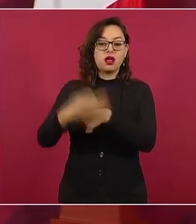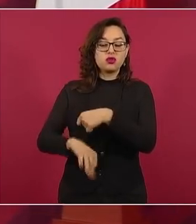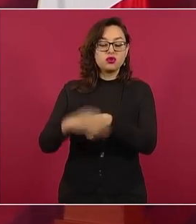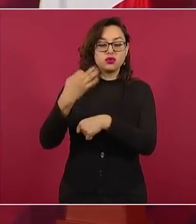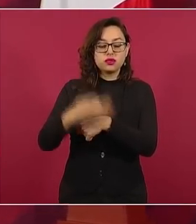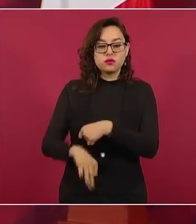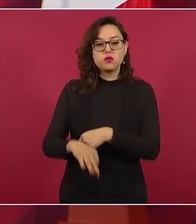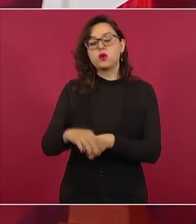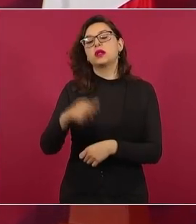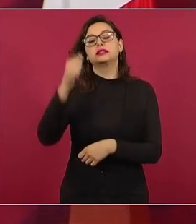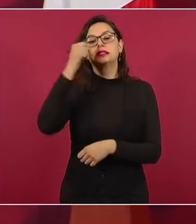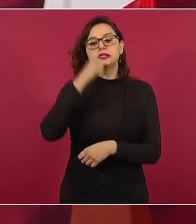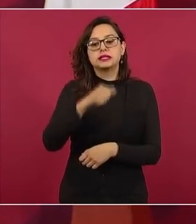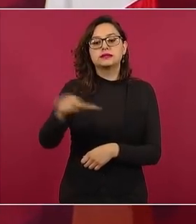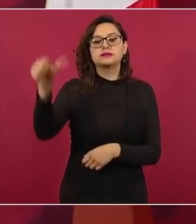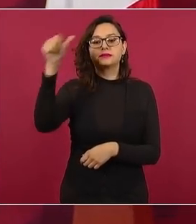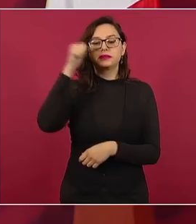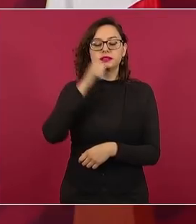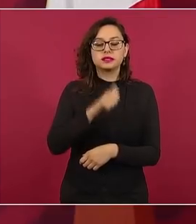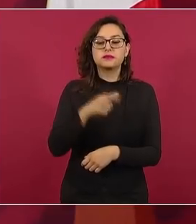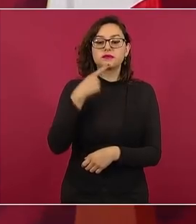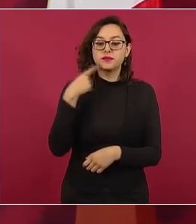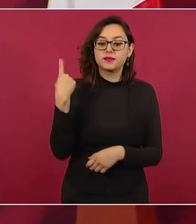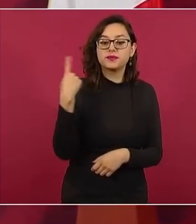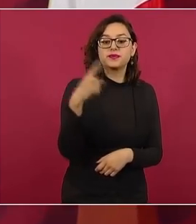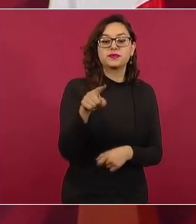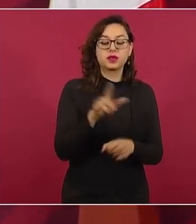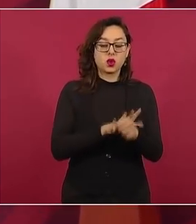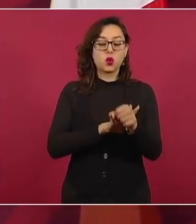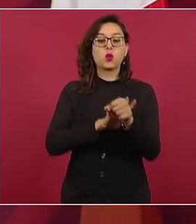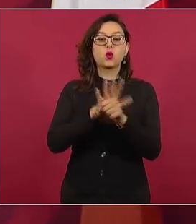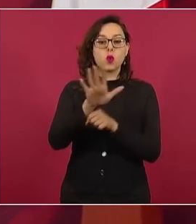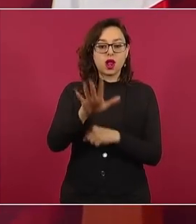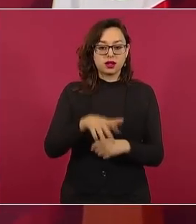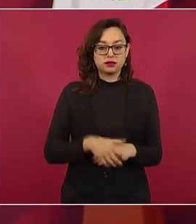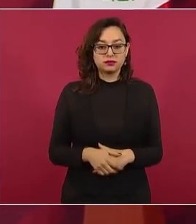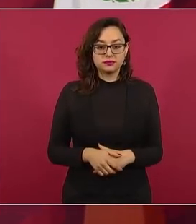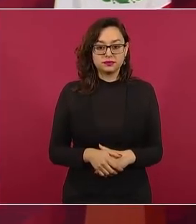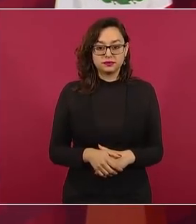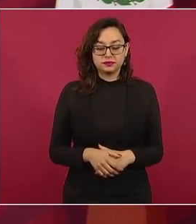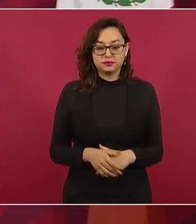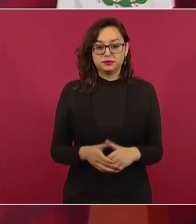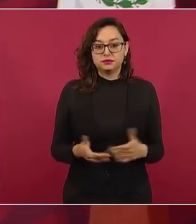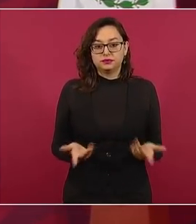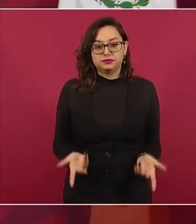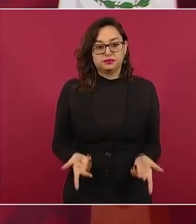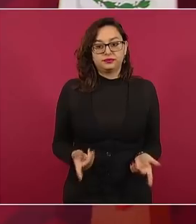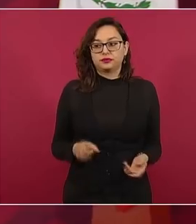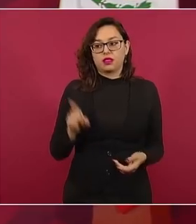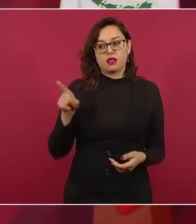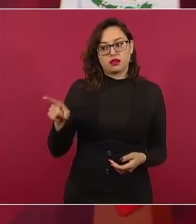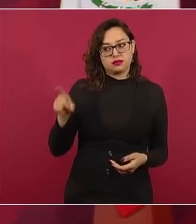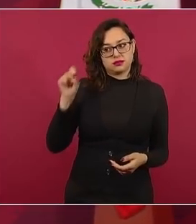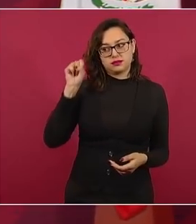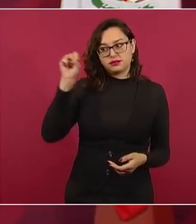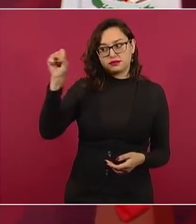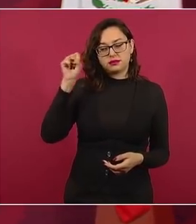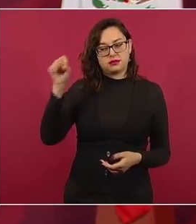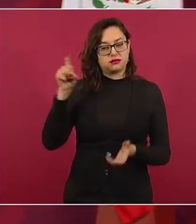no los basificaban por los trinquetes